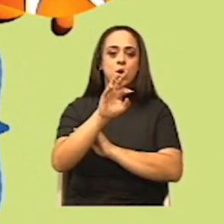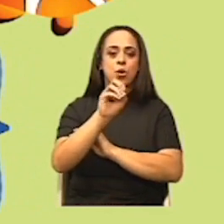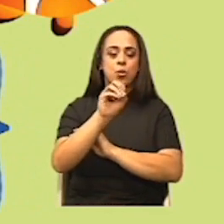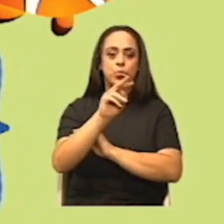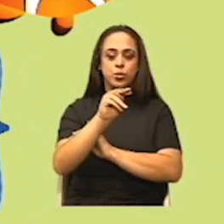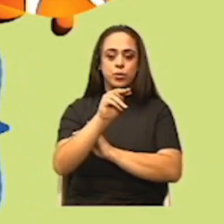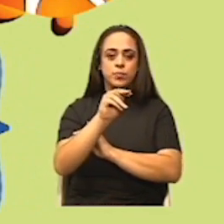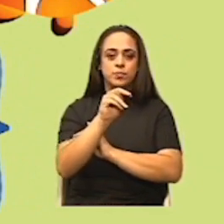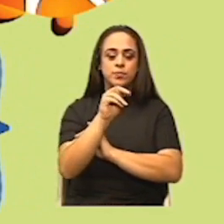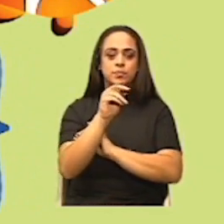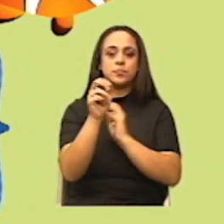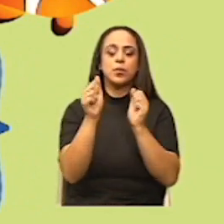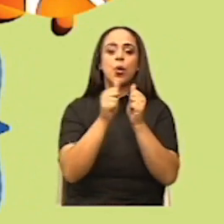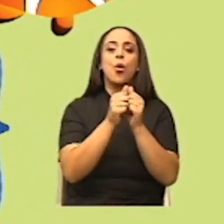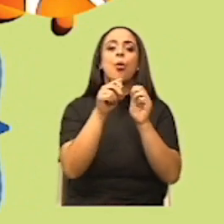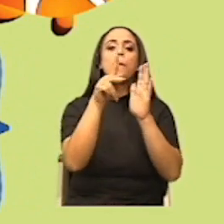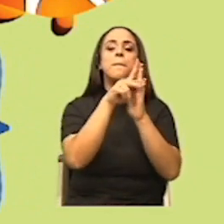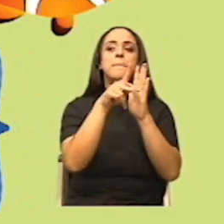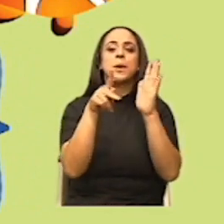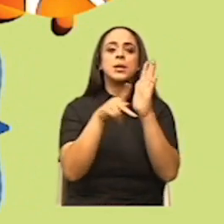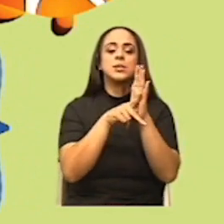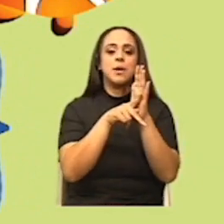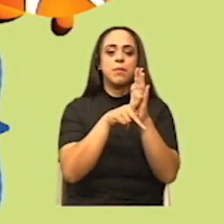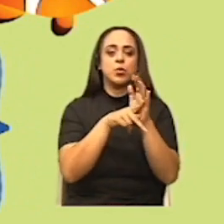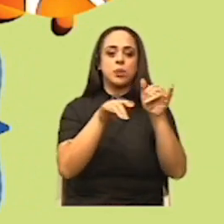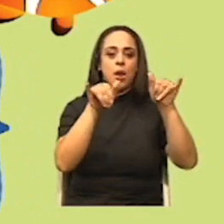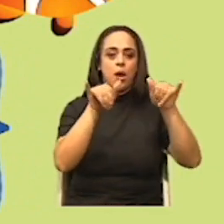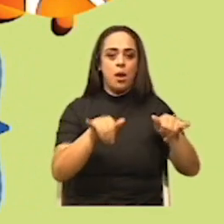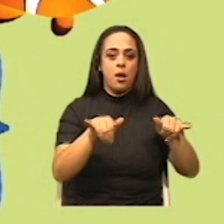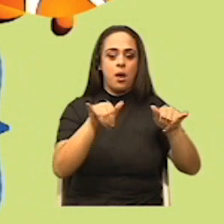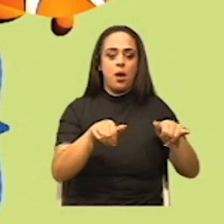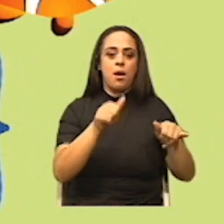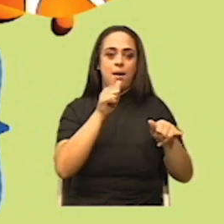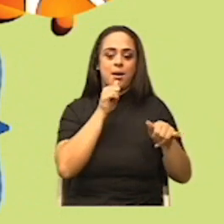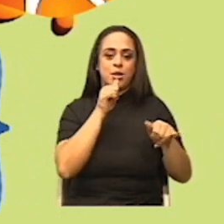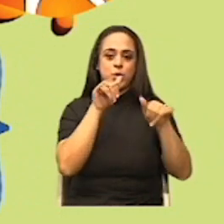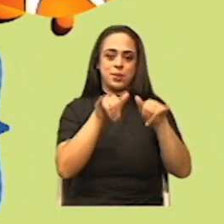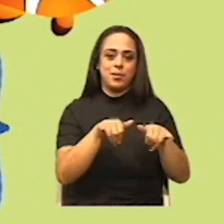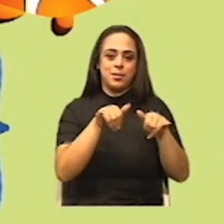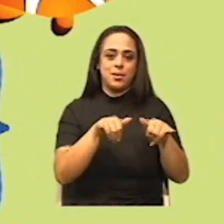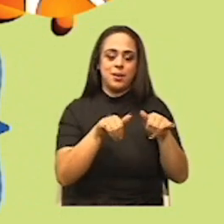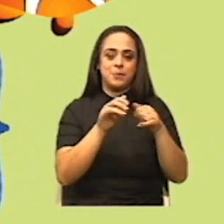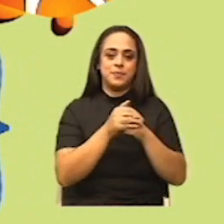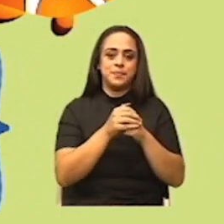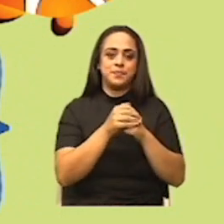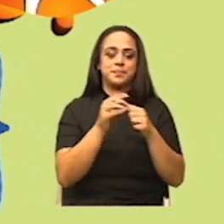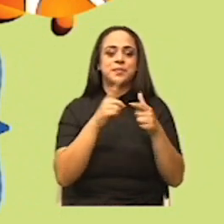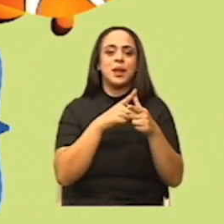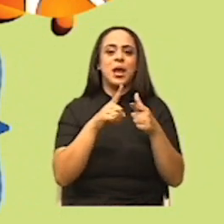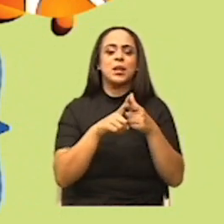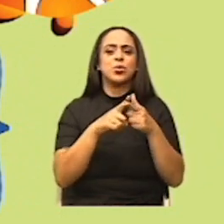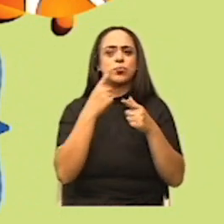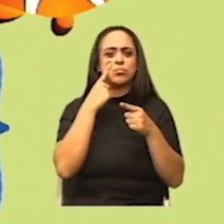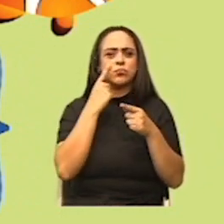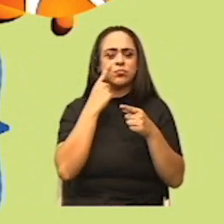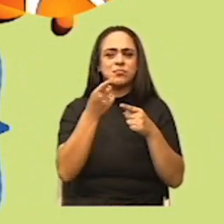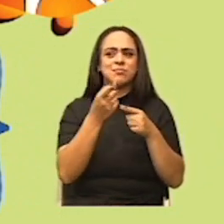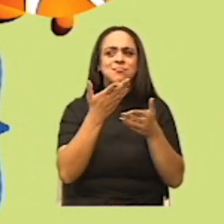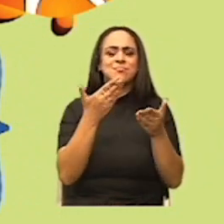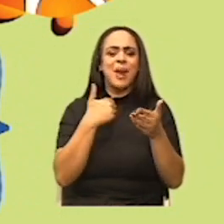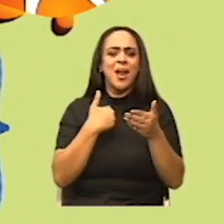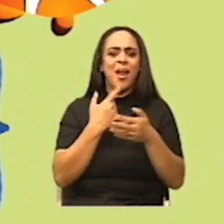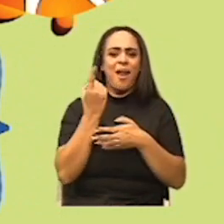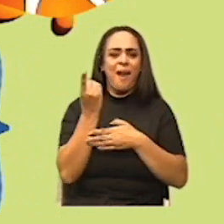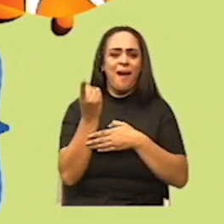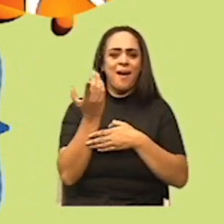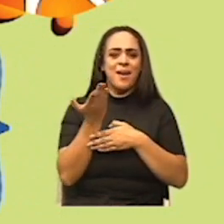los principios de la hidrostática. Así que, entonces, veamos qué tenemos en esa imagen tan